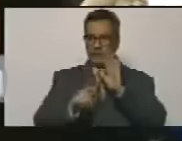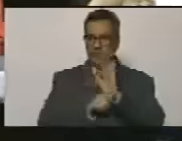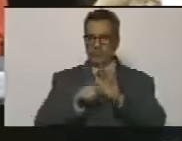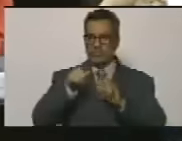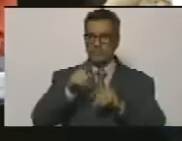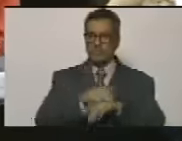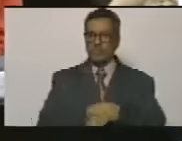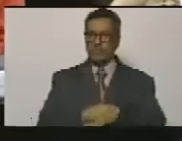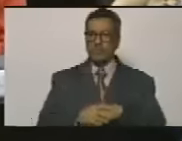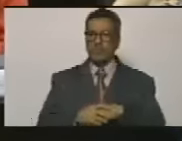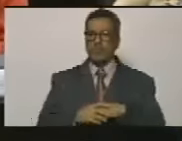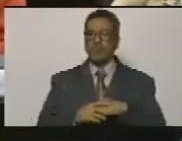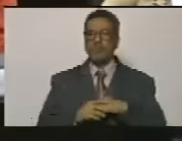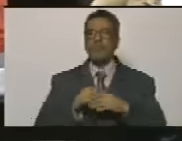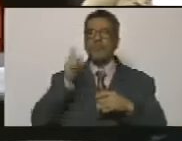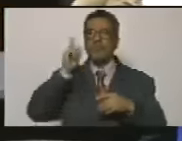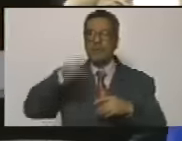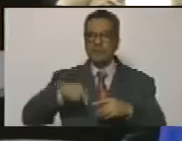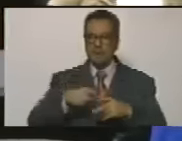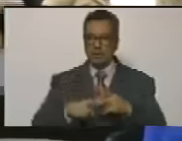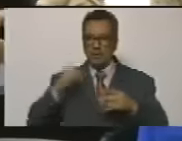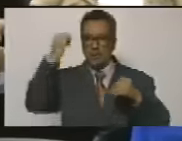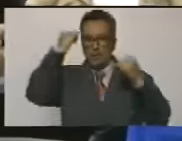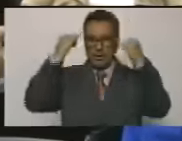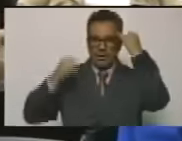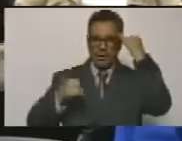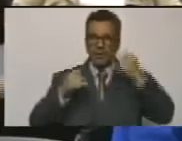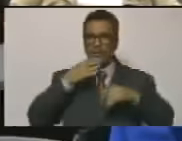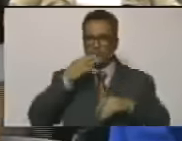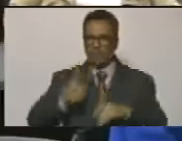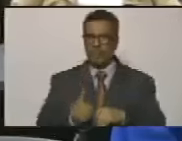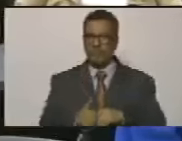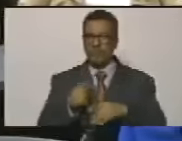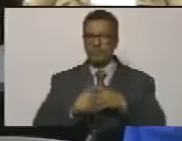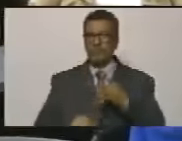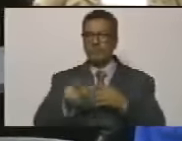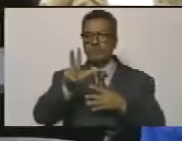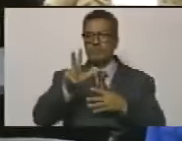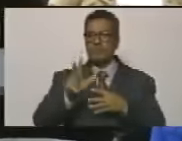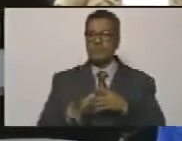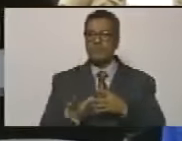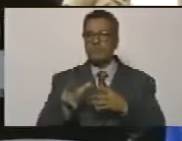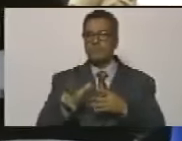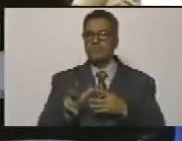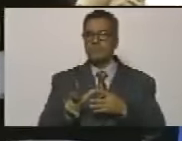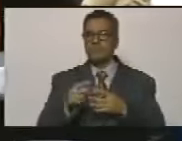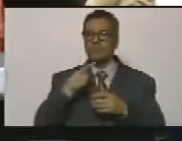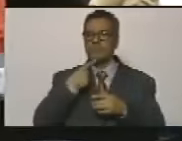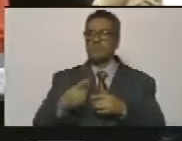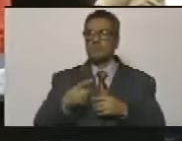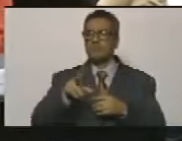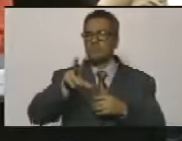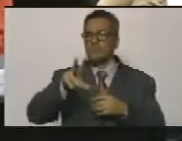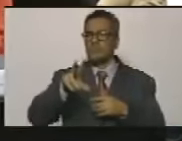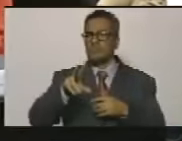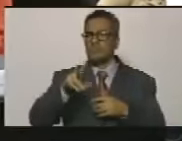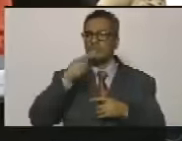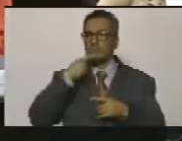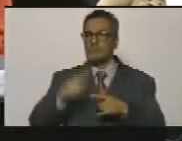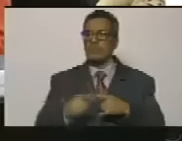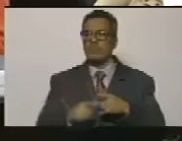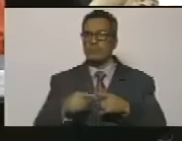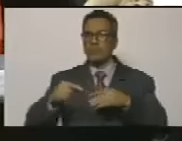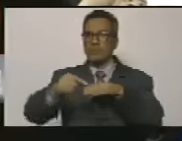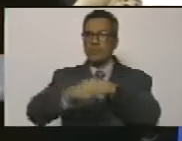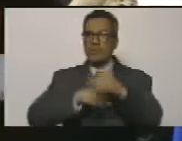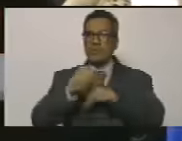que también fue una idea justa y tres decían que no se había que formar un